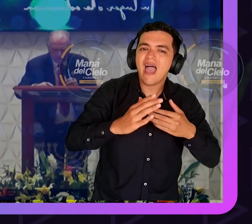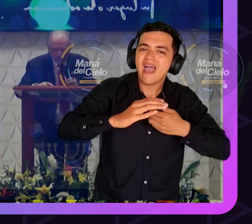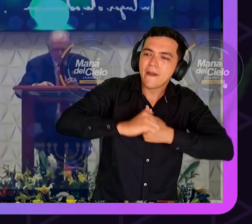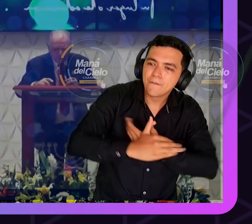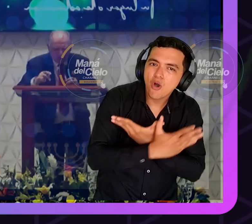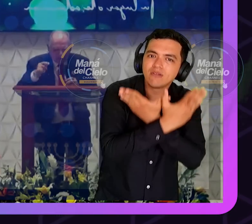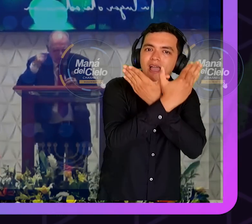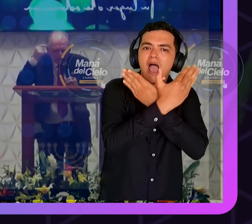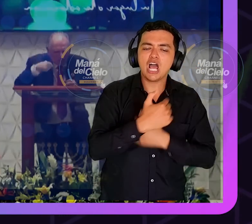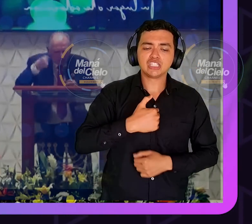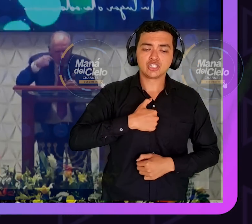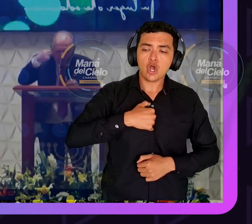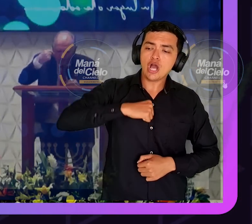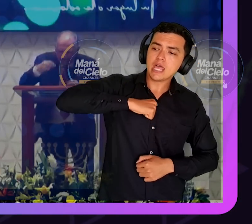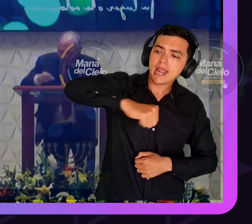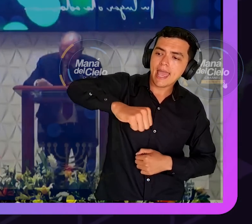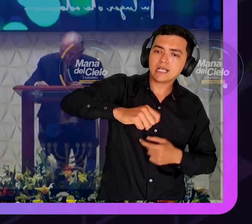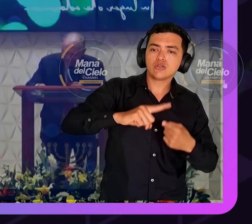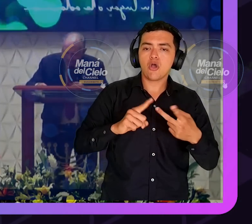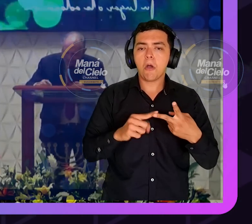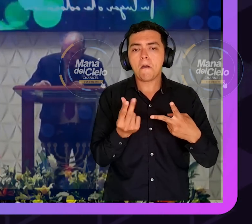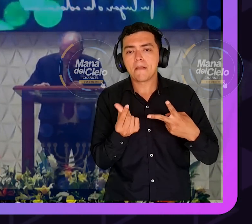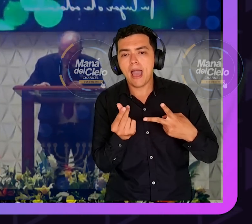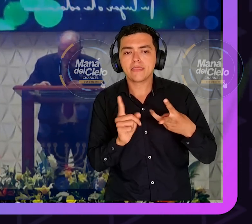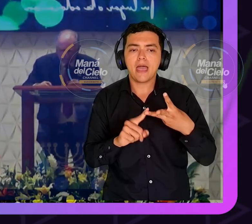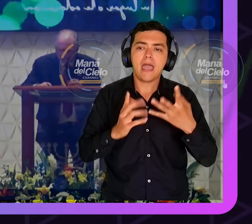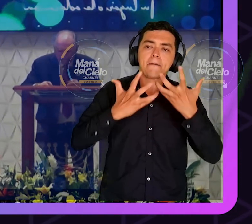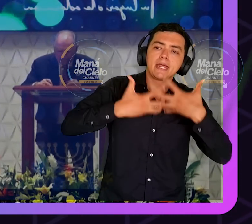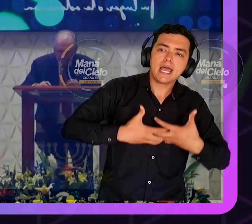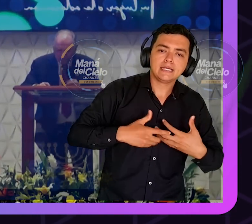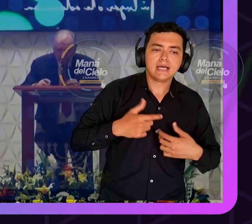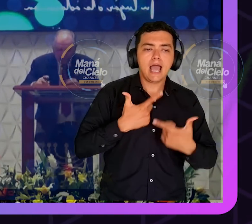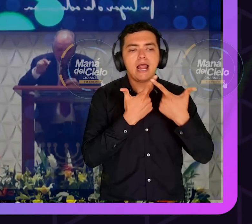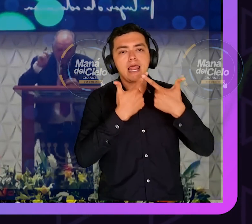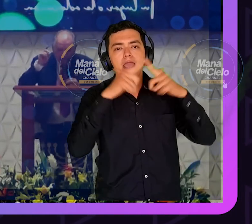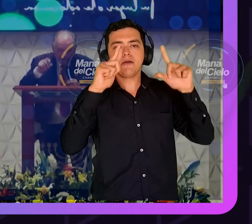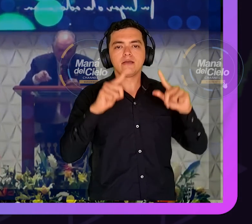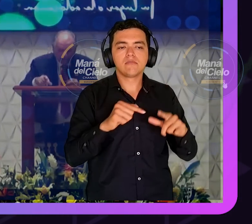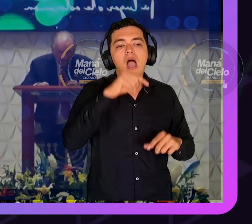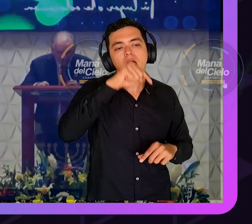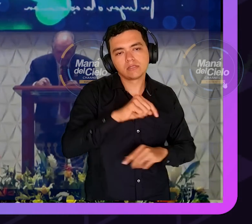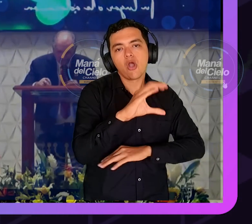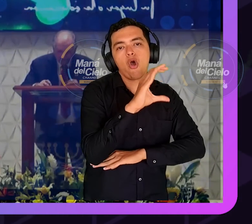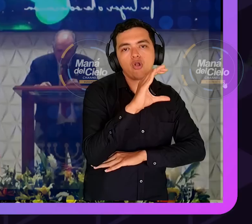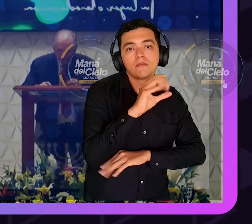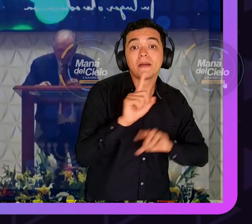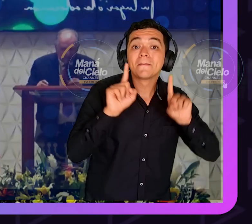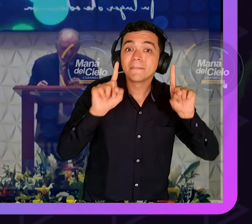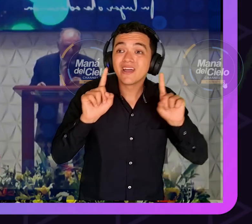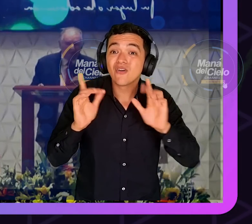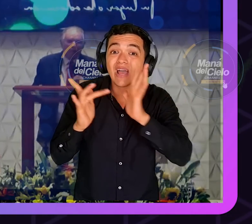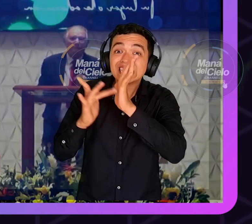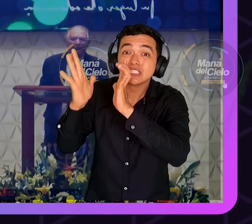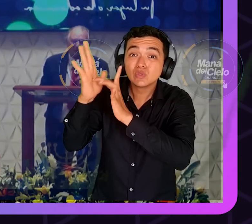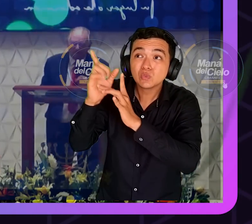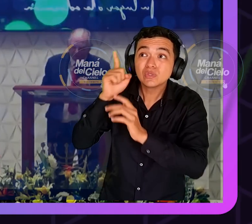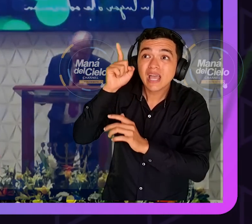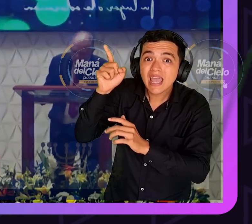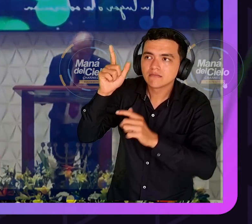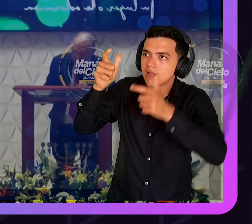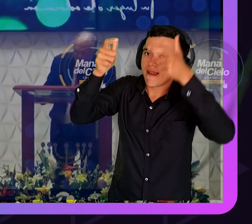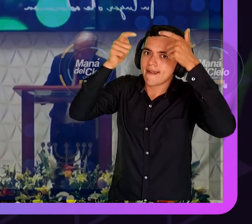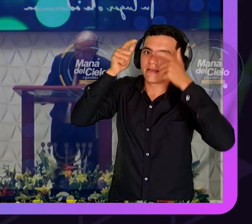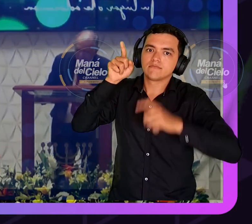y aún yo mismo me gastaré del todo por amor de vuestras almas aunque amando más sea amado menos